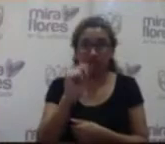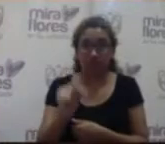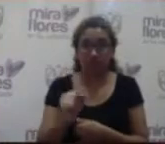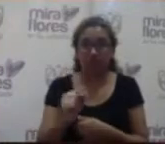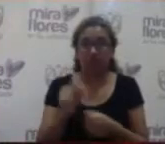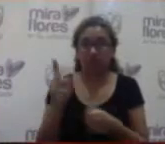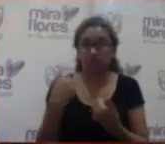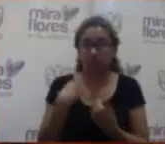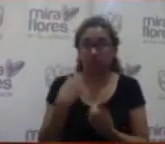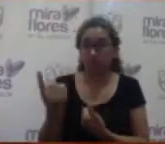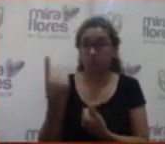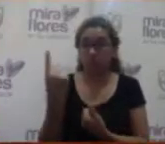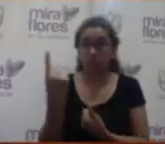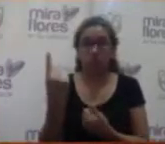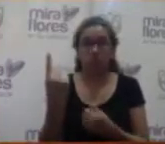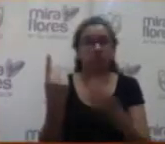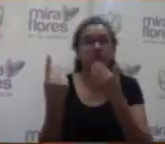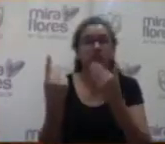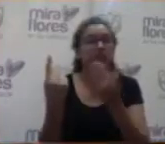tenemos uno ¿quién más?